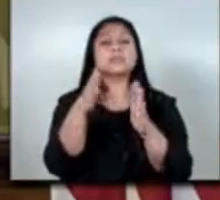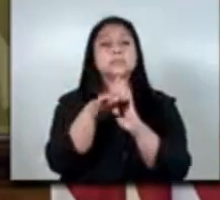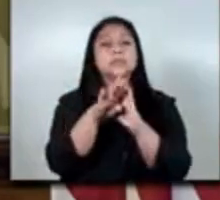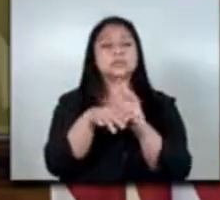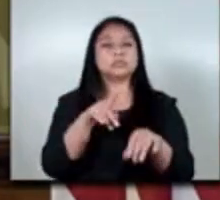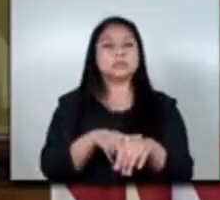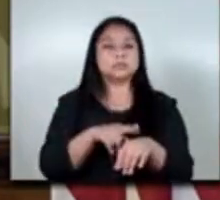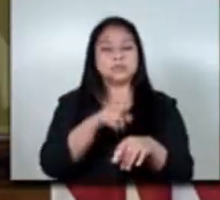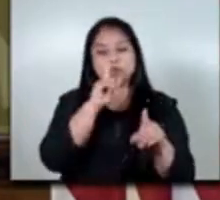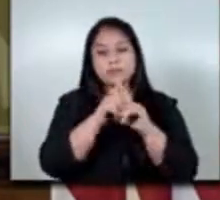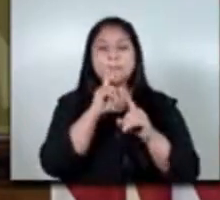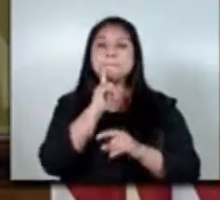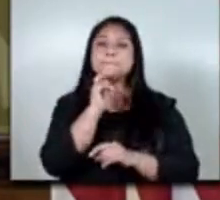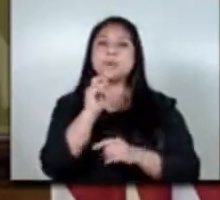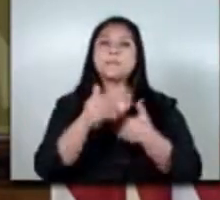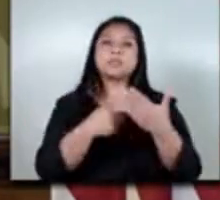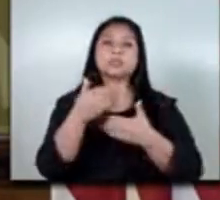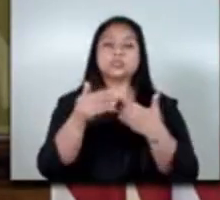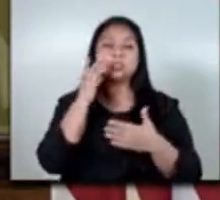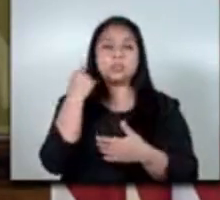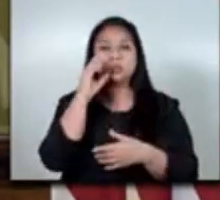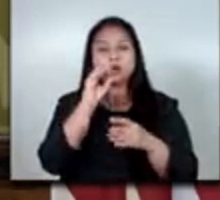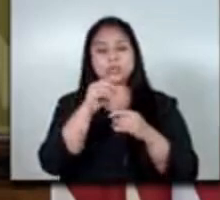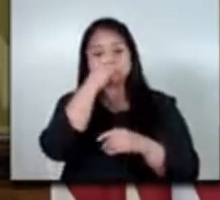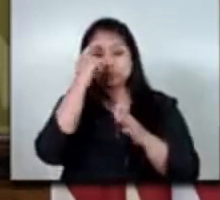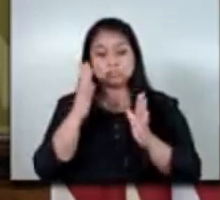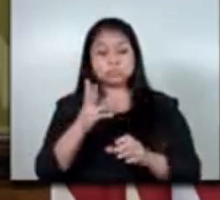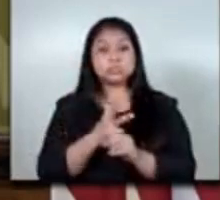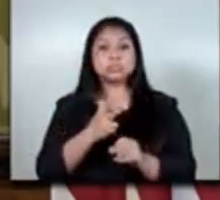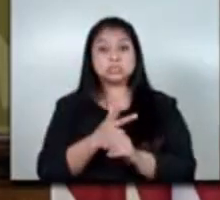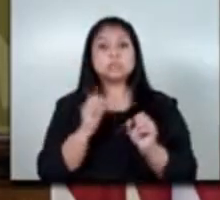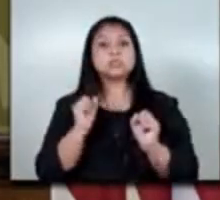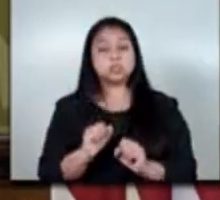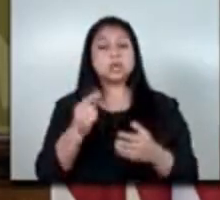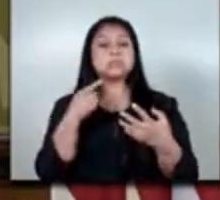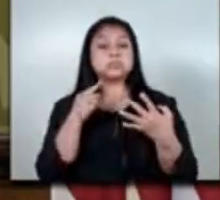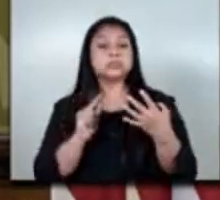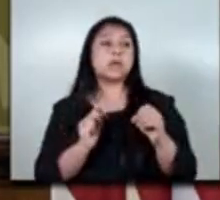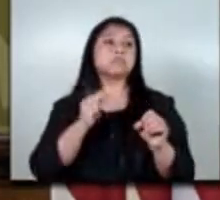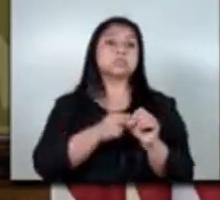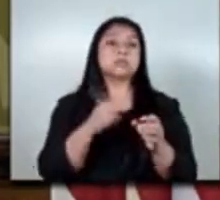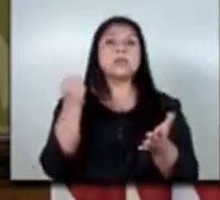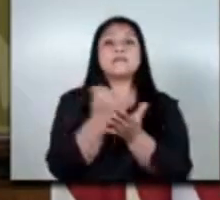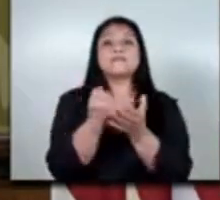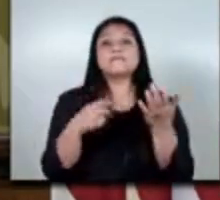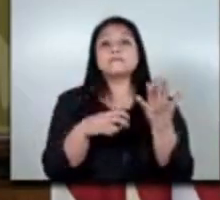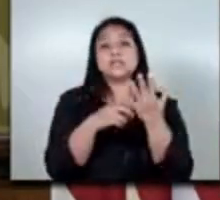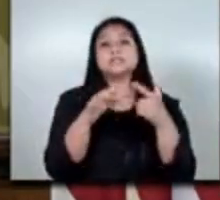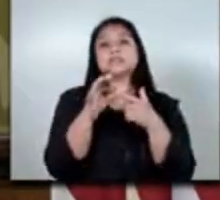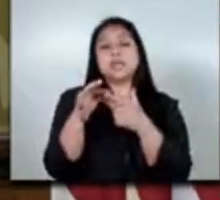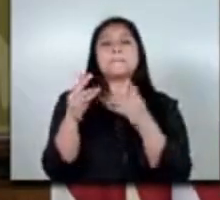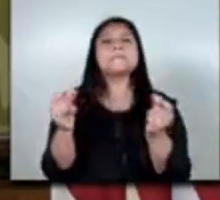mejorar en los procesos para que los trabajadores guatemaltecos pueden calificar para las visas especiales lo más rápido